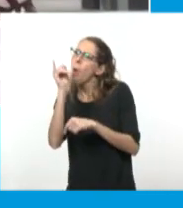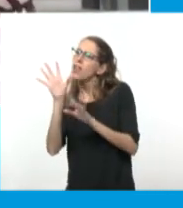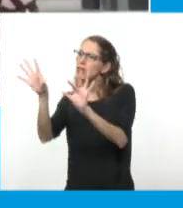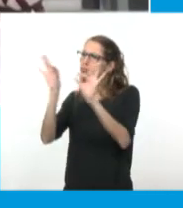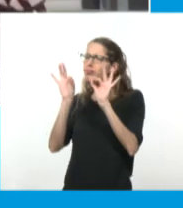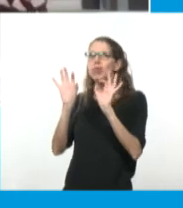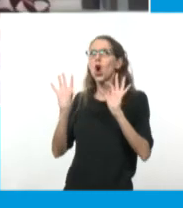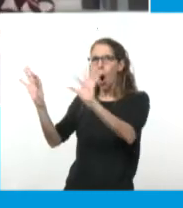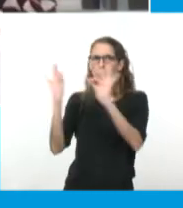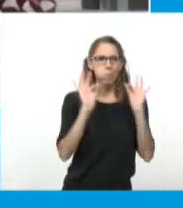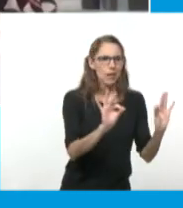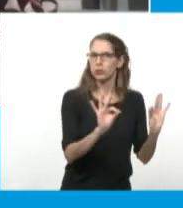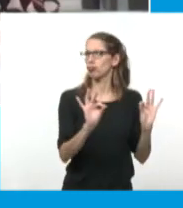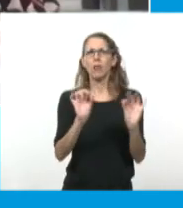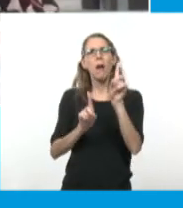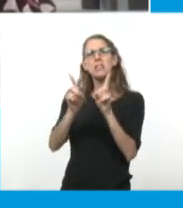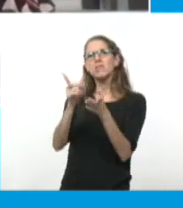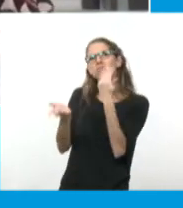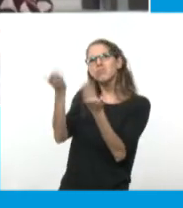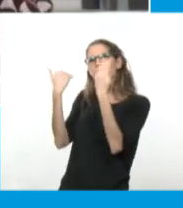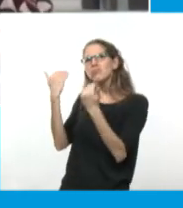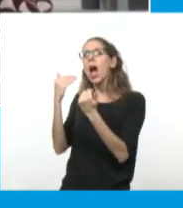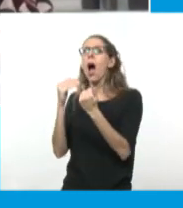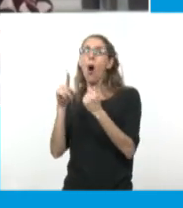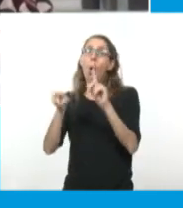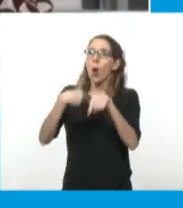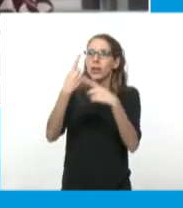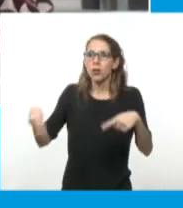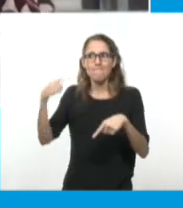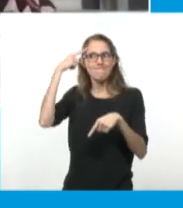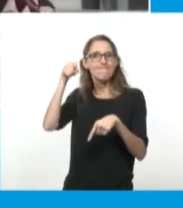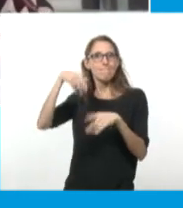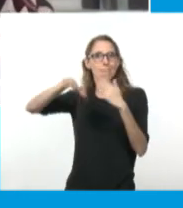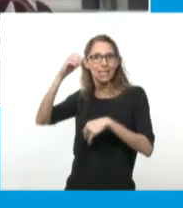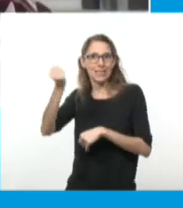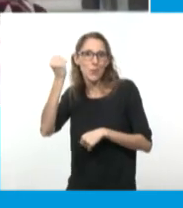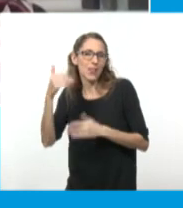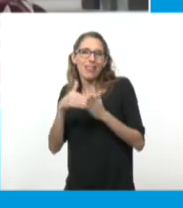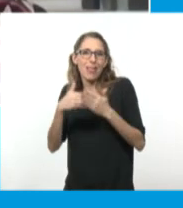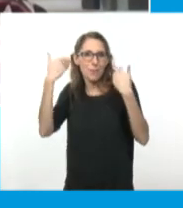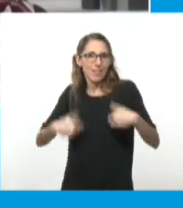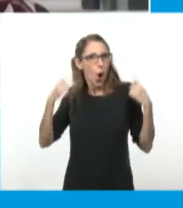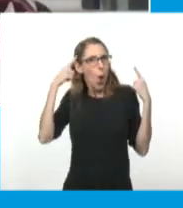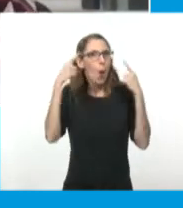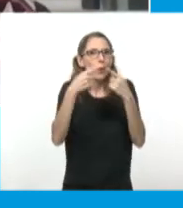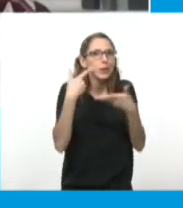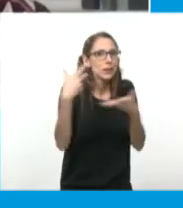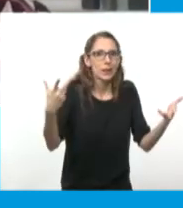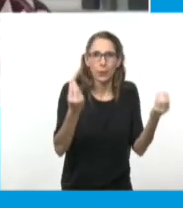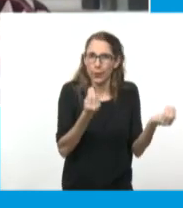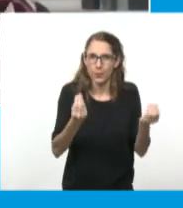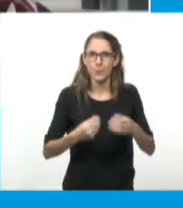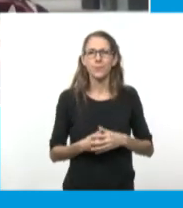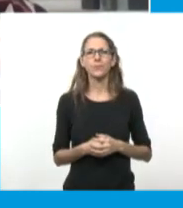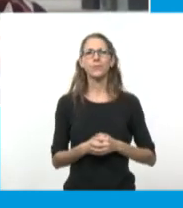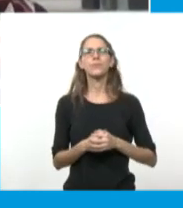que son a las que el autor quiere apuntar o la persona que está haciendo la adaptación quiere apuntar. Y me parece